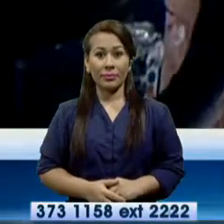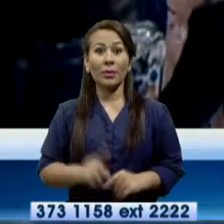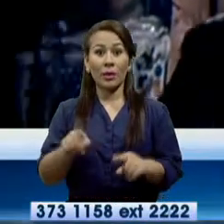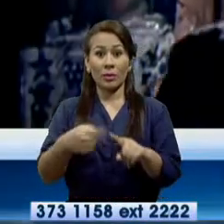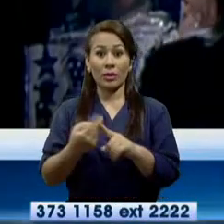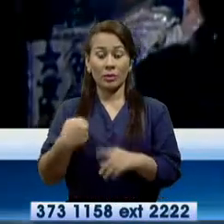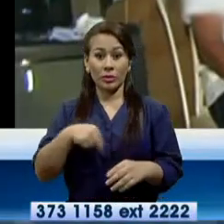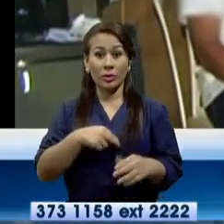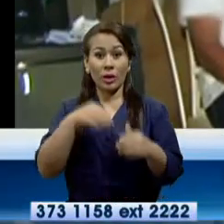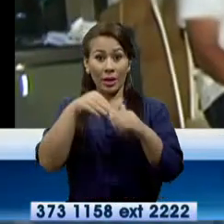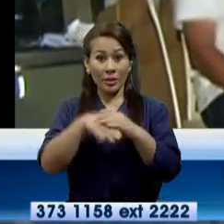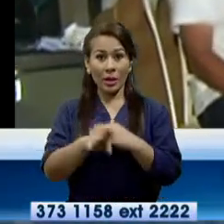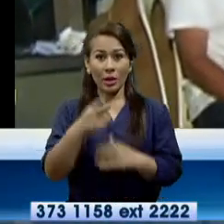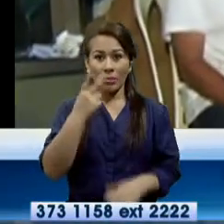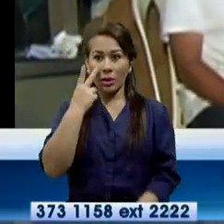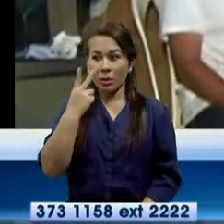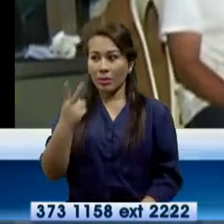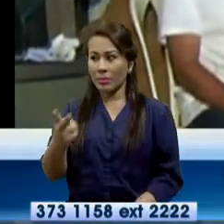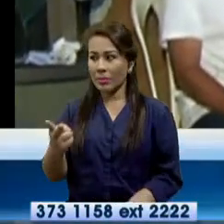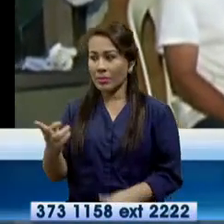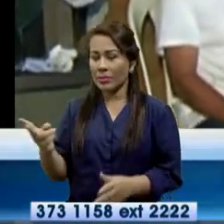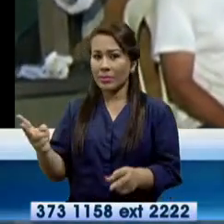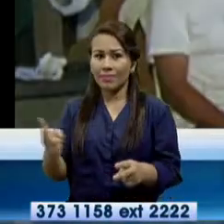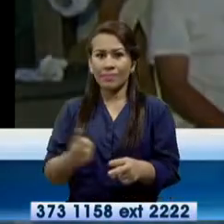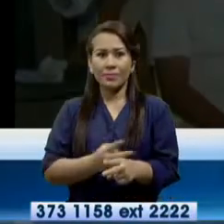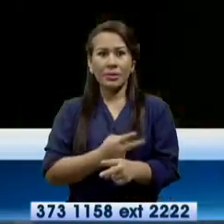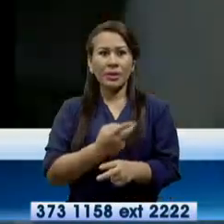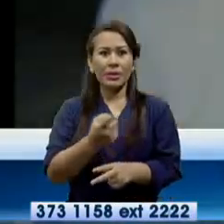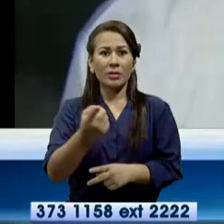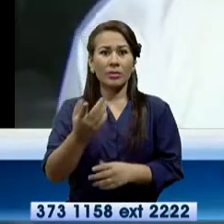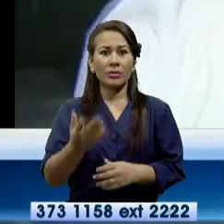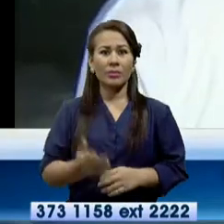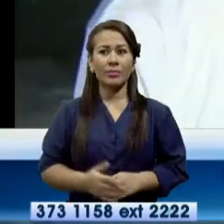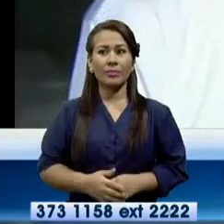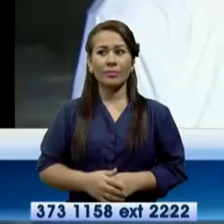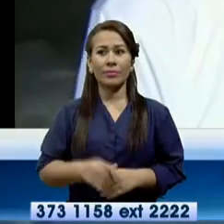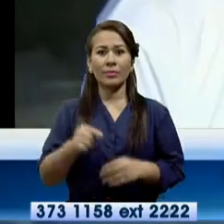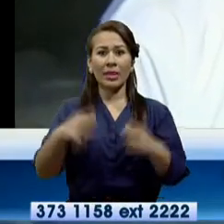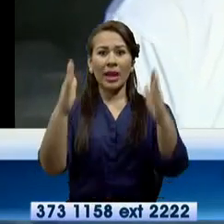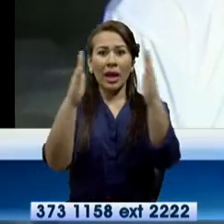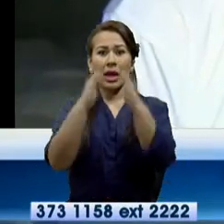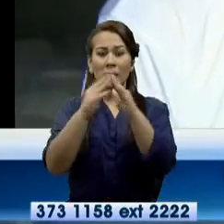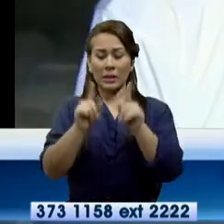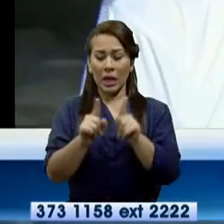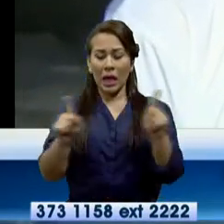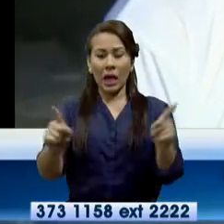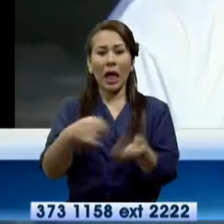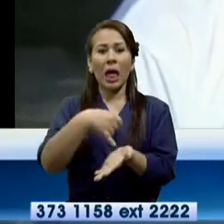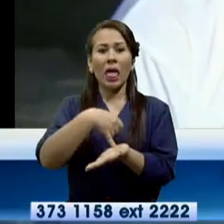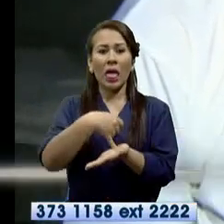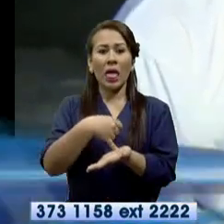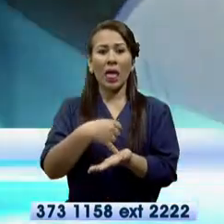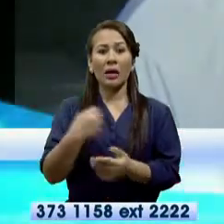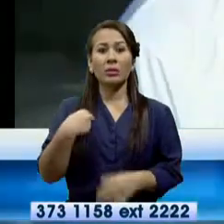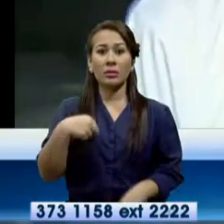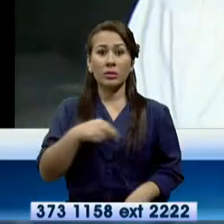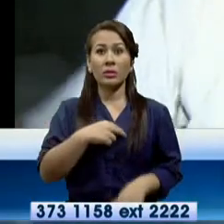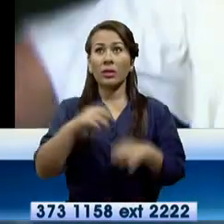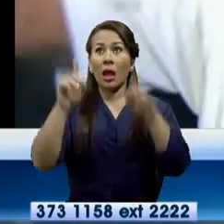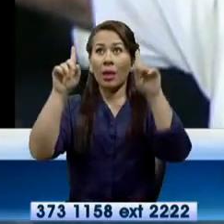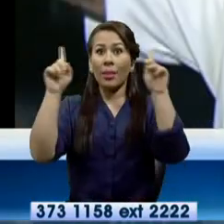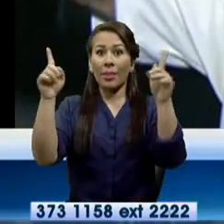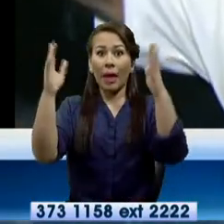Ingresamos y nos encontramos con una lamentable situación. Pero la casita en sí ya no aguanta desarmarla, me caería encima.